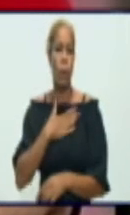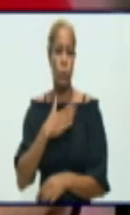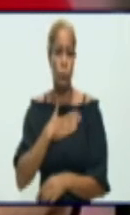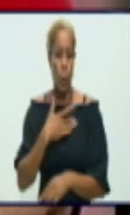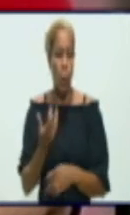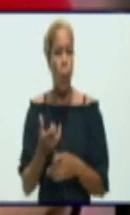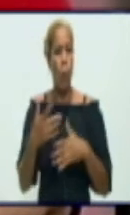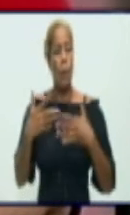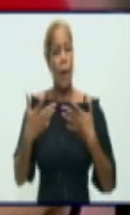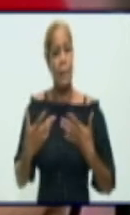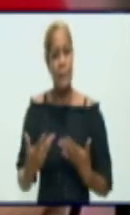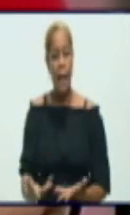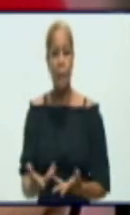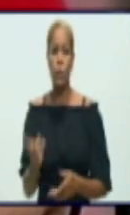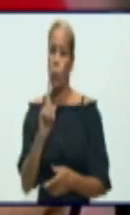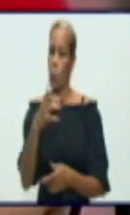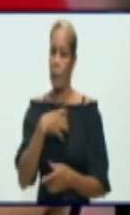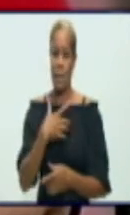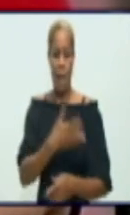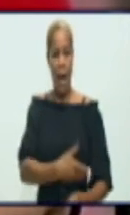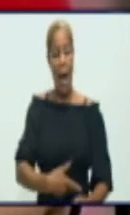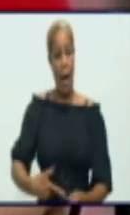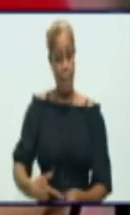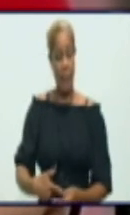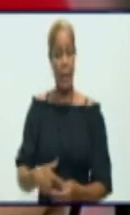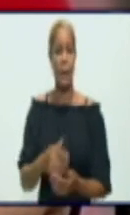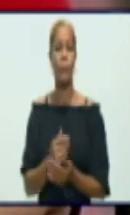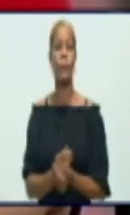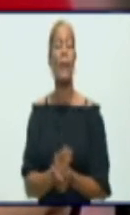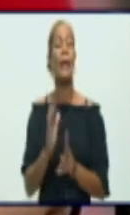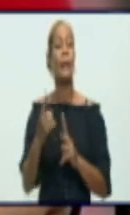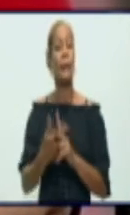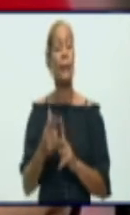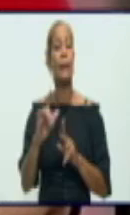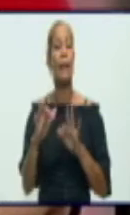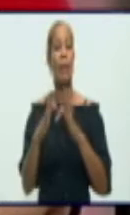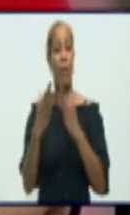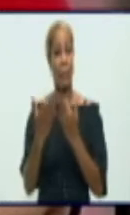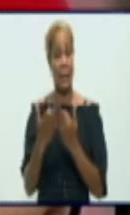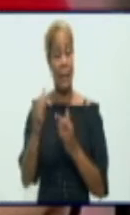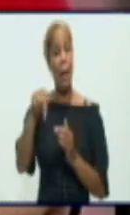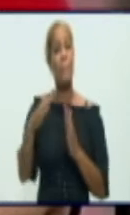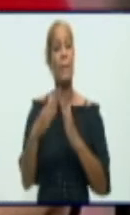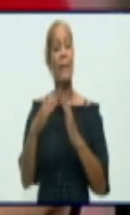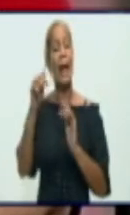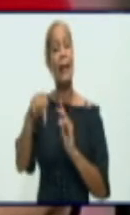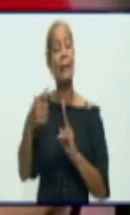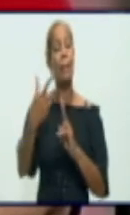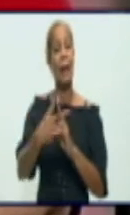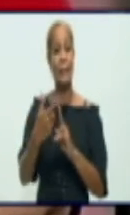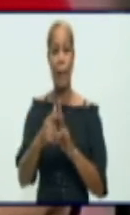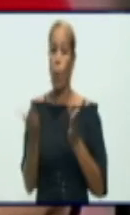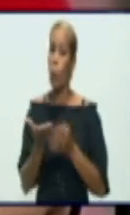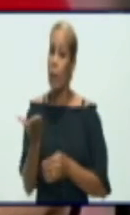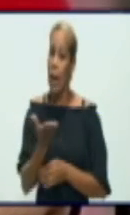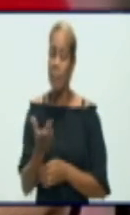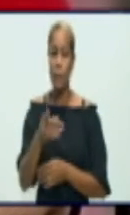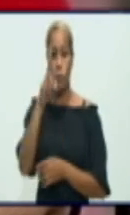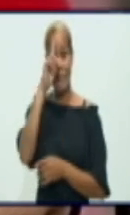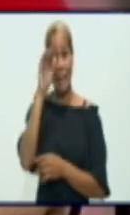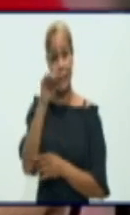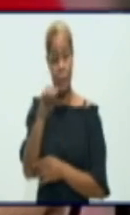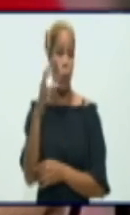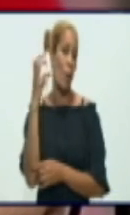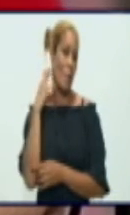decaimiento, inapetencia, una señora de 85 años de edad que la familia residía aquí en Bayamo, de inmediato se ingresó en el hospital Celia Sánchez